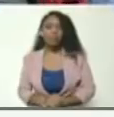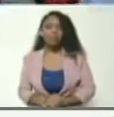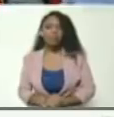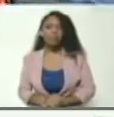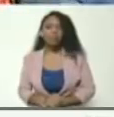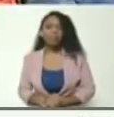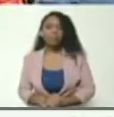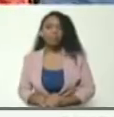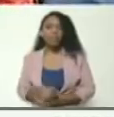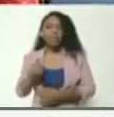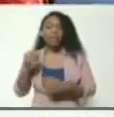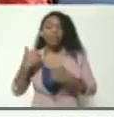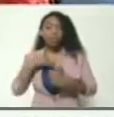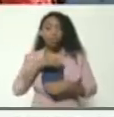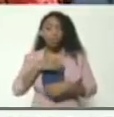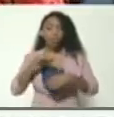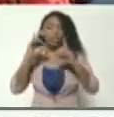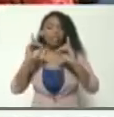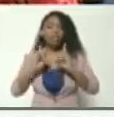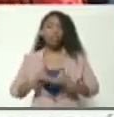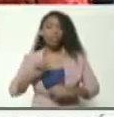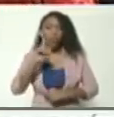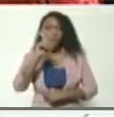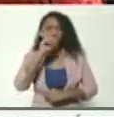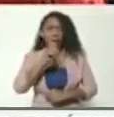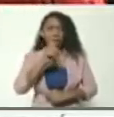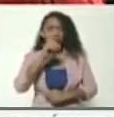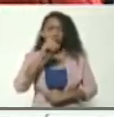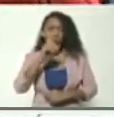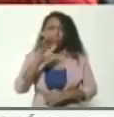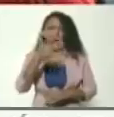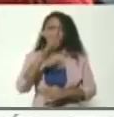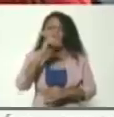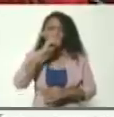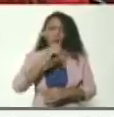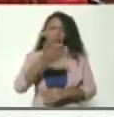Esto lo decidimos hace un año, José Ramón, ¿verdad?